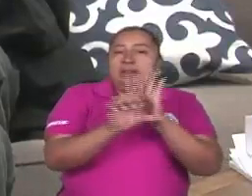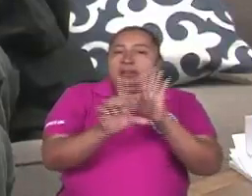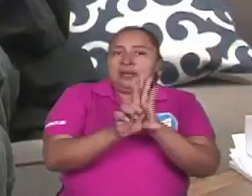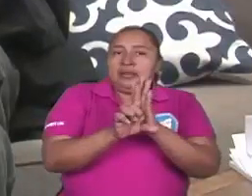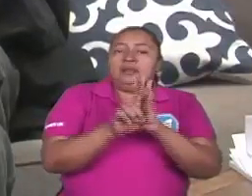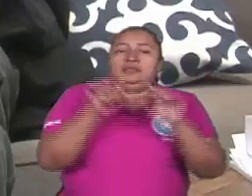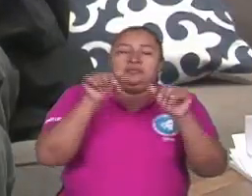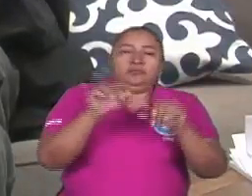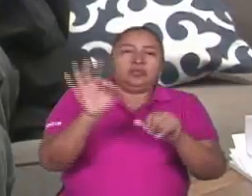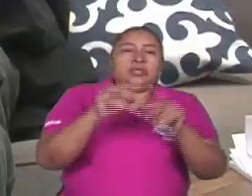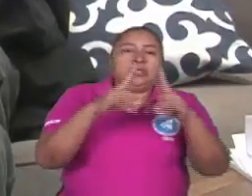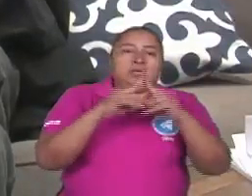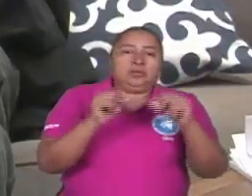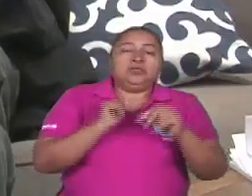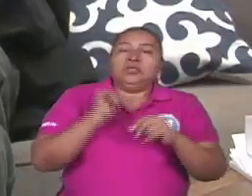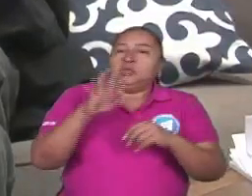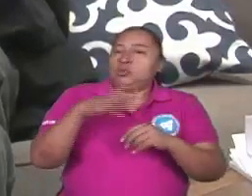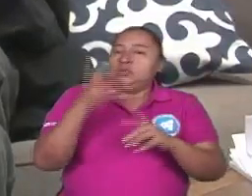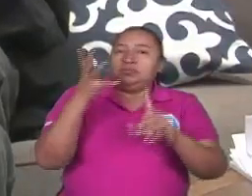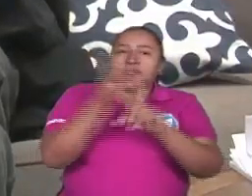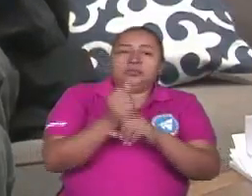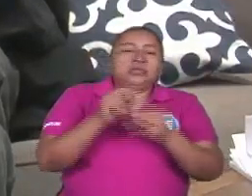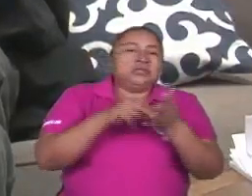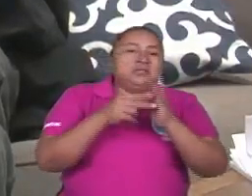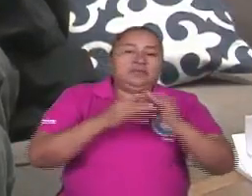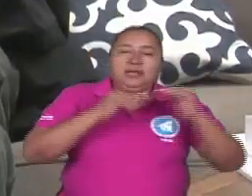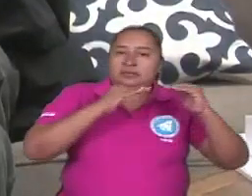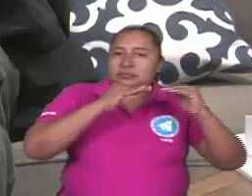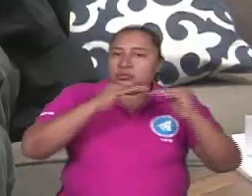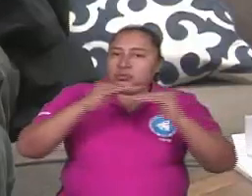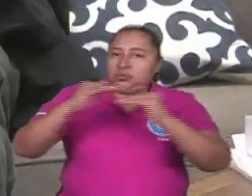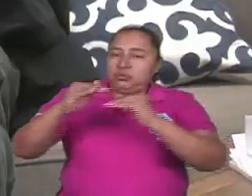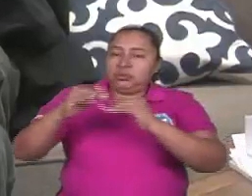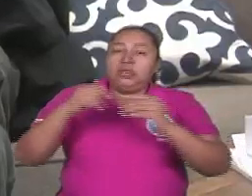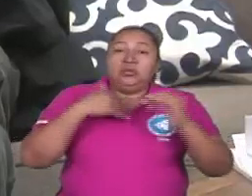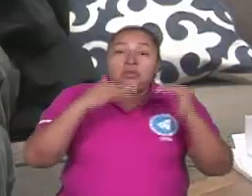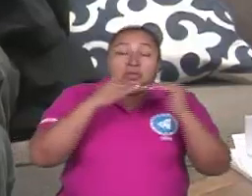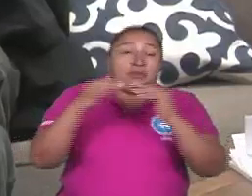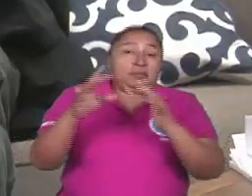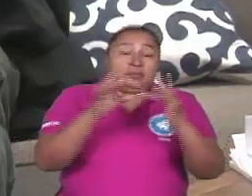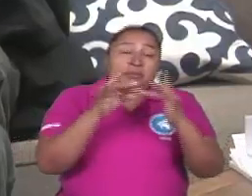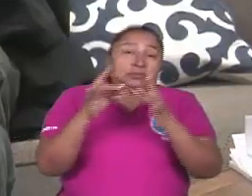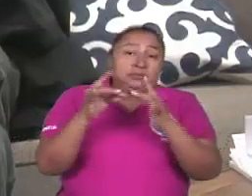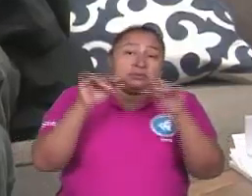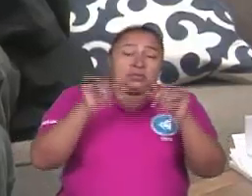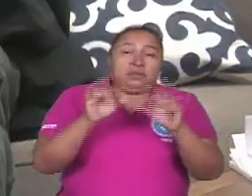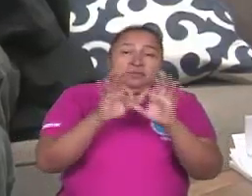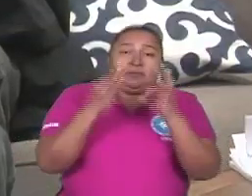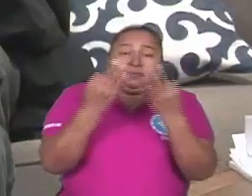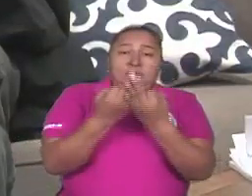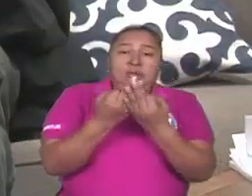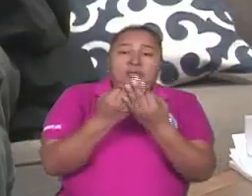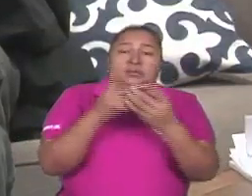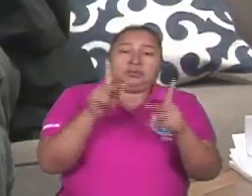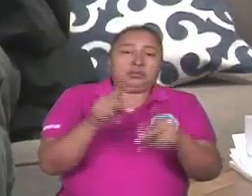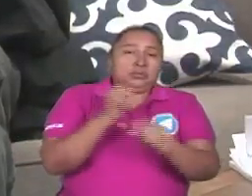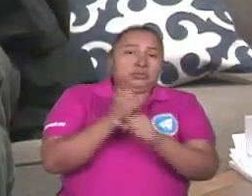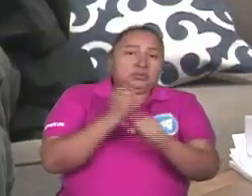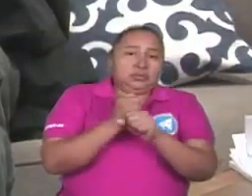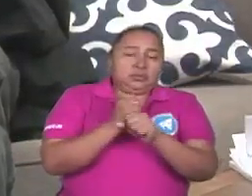de este país, eso es un gran logro porque eso nos da estabilidad. Nos da estabilidad particularmente a la familia, a la clase trabajadora.